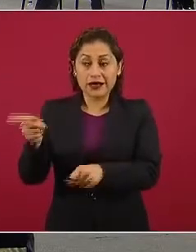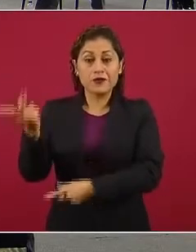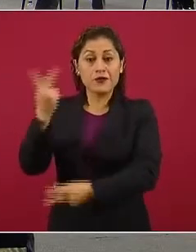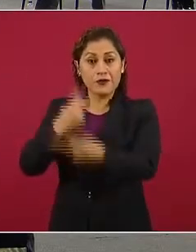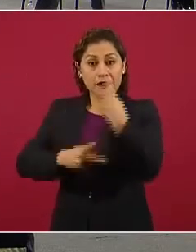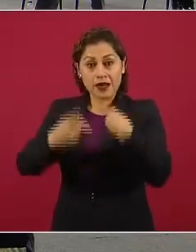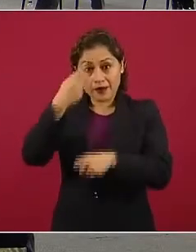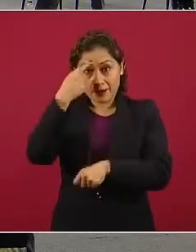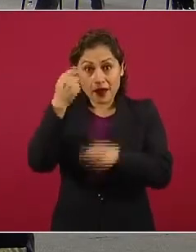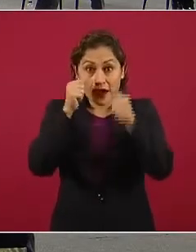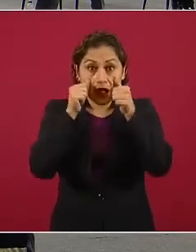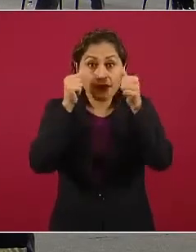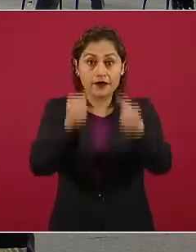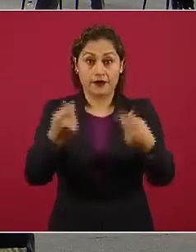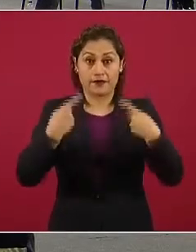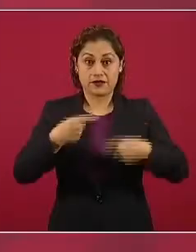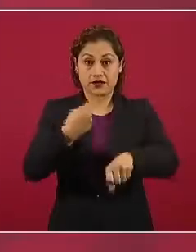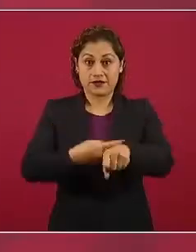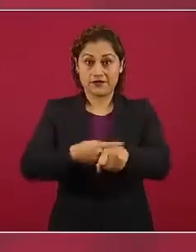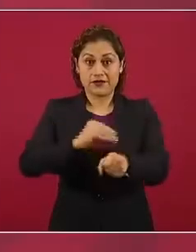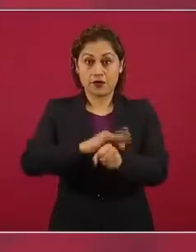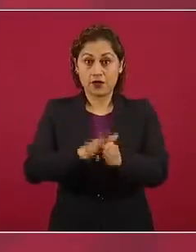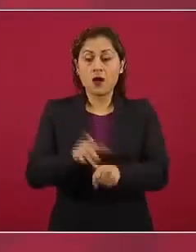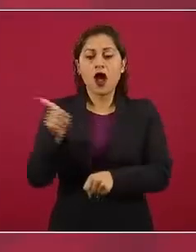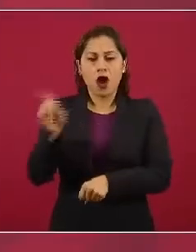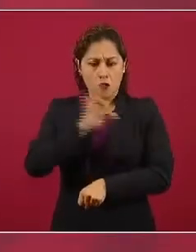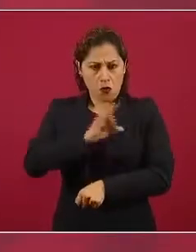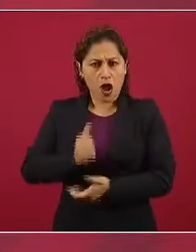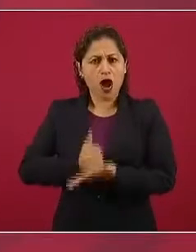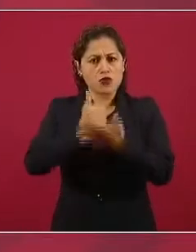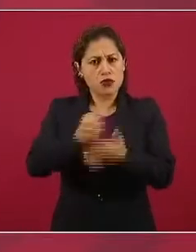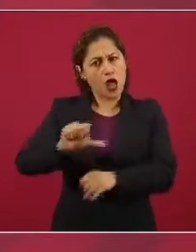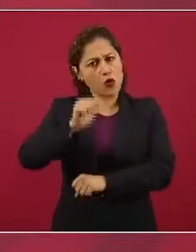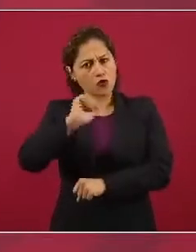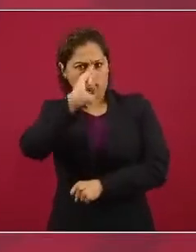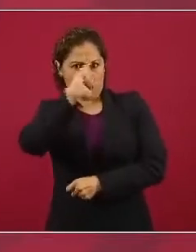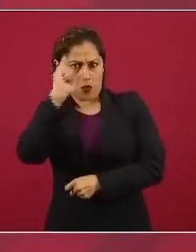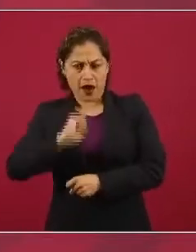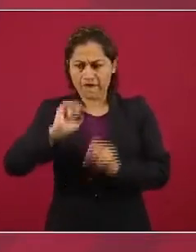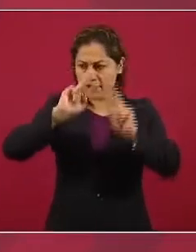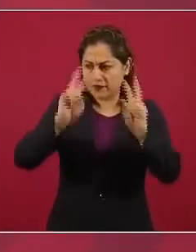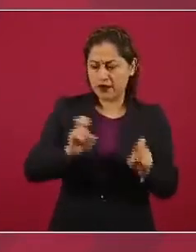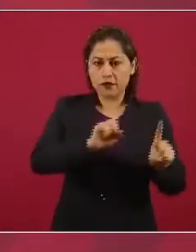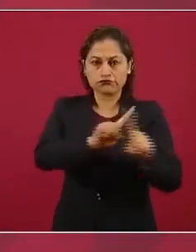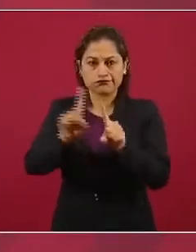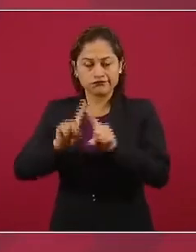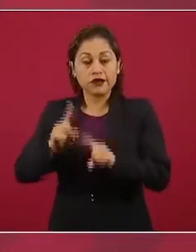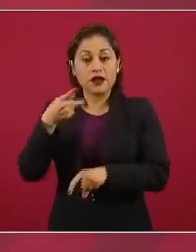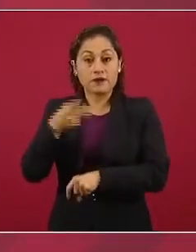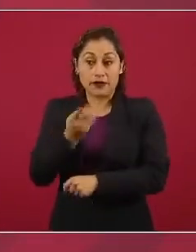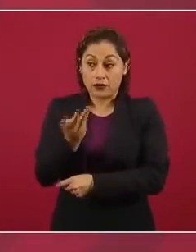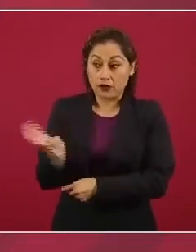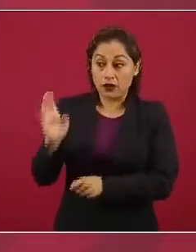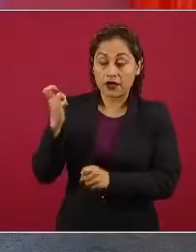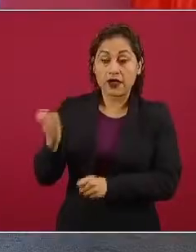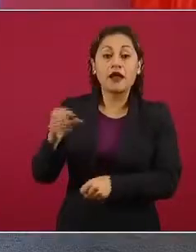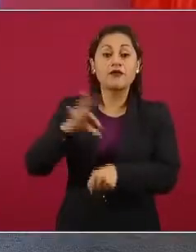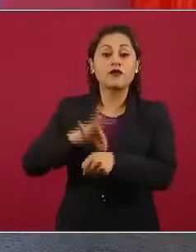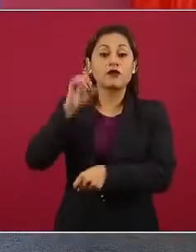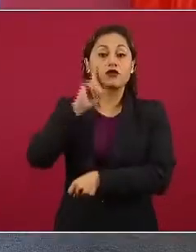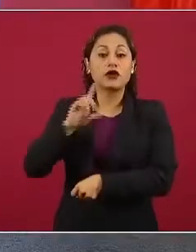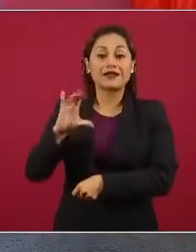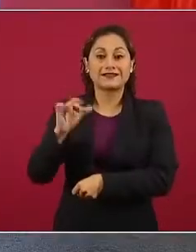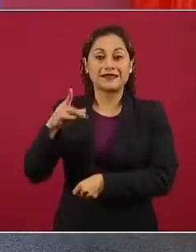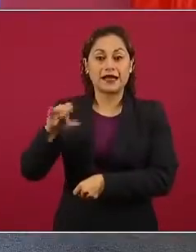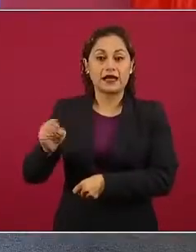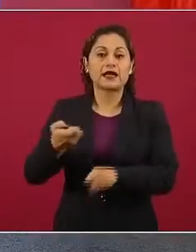COVID, nos podrían ayudar en muchas otras cosas, pero ellos vienen a estar en los hospitales. Y sí quisiera mencionarlos, es la doctora Célida Duque de Veracruz, el